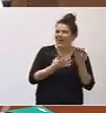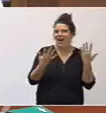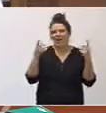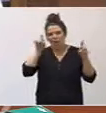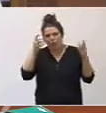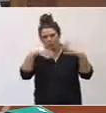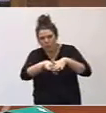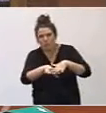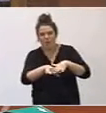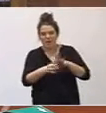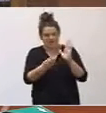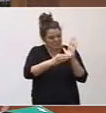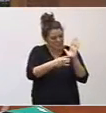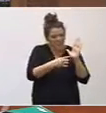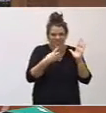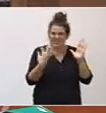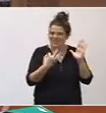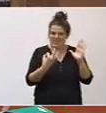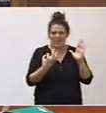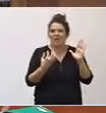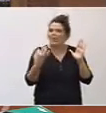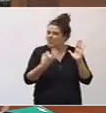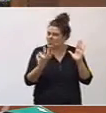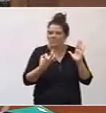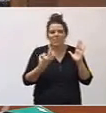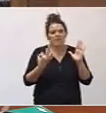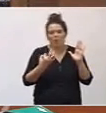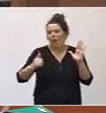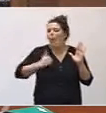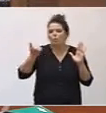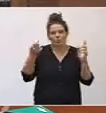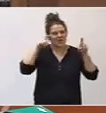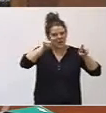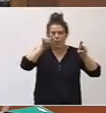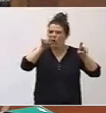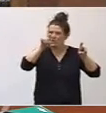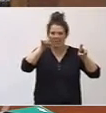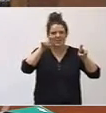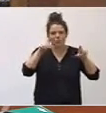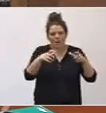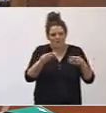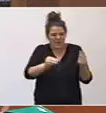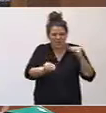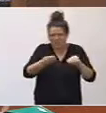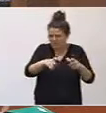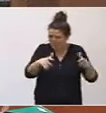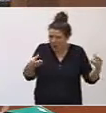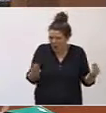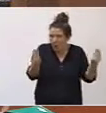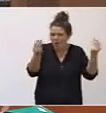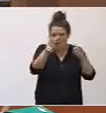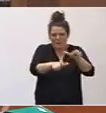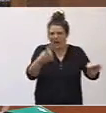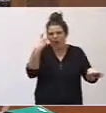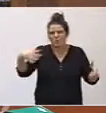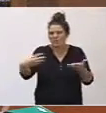ampliar la participación, incrementando las oportunidades educativas de todo el alumnado y explica que la